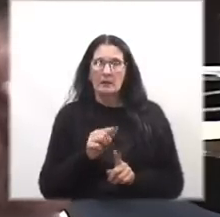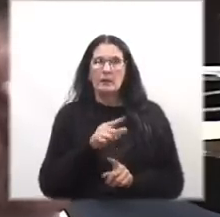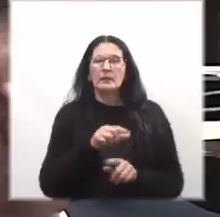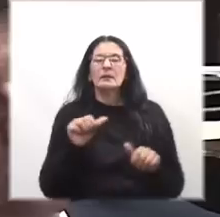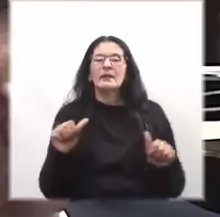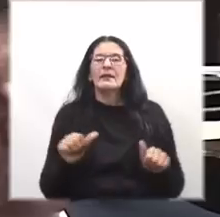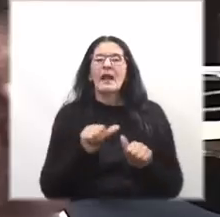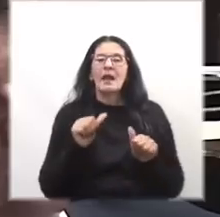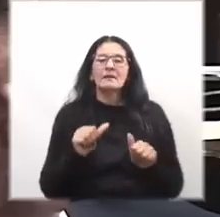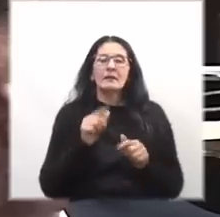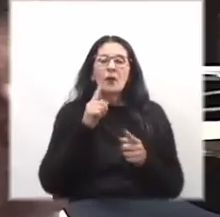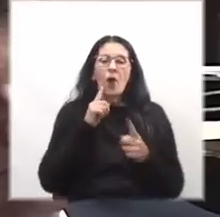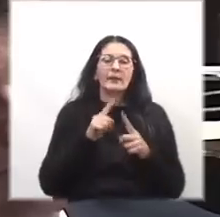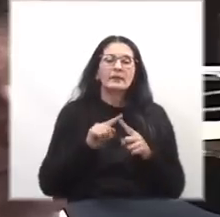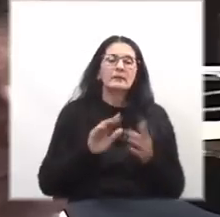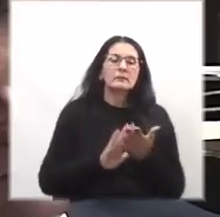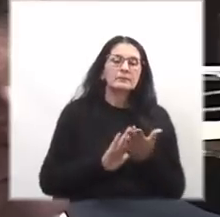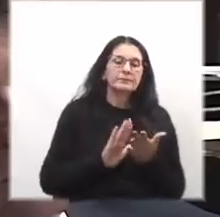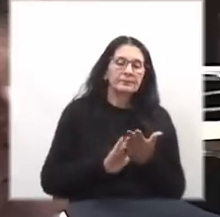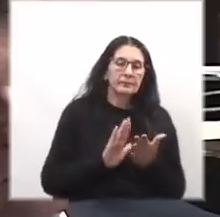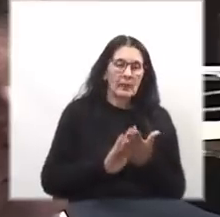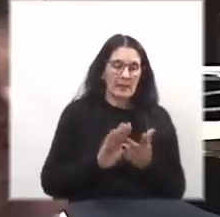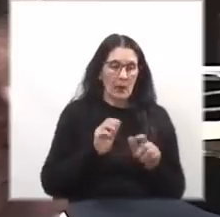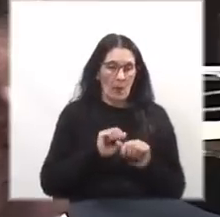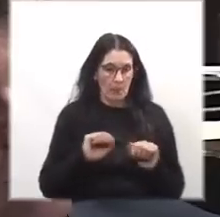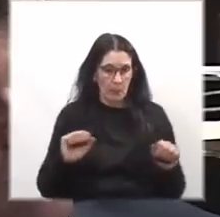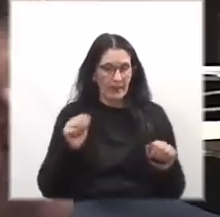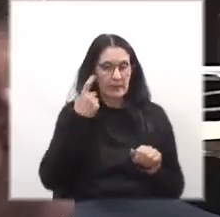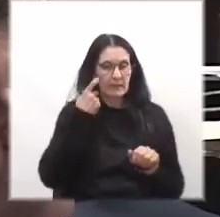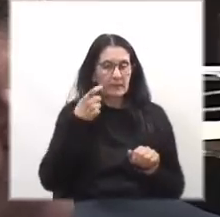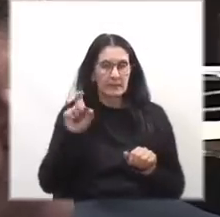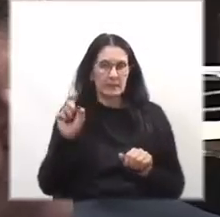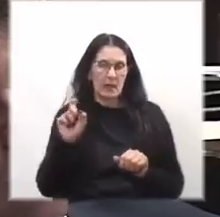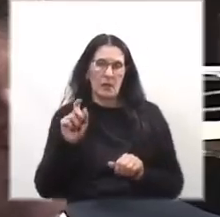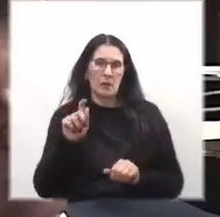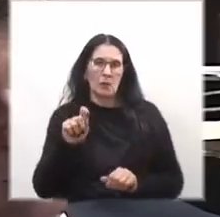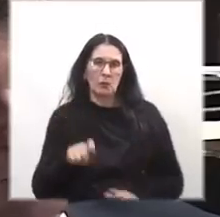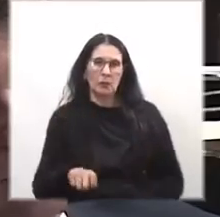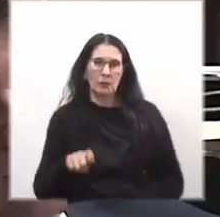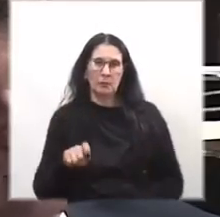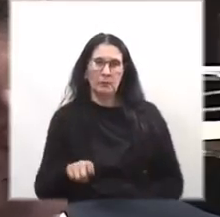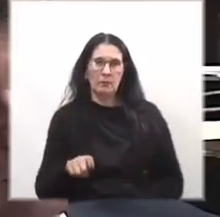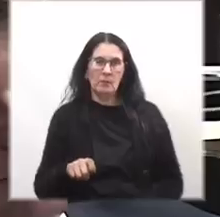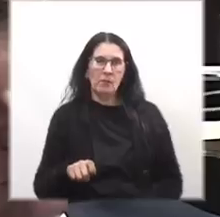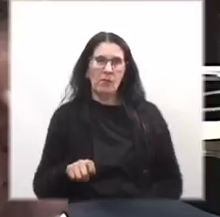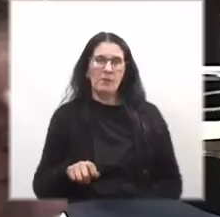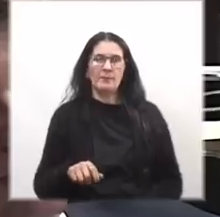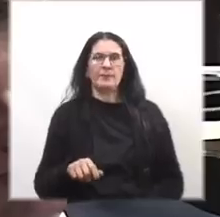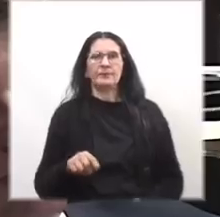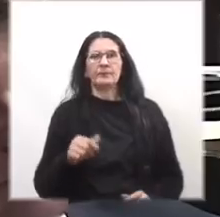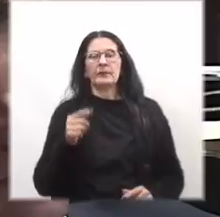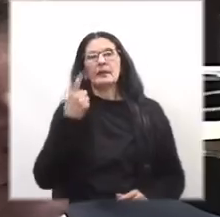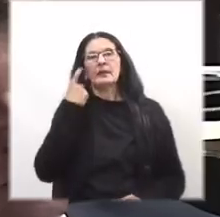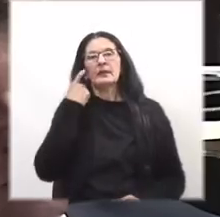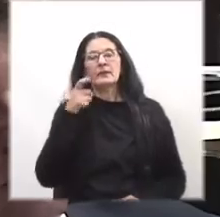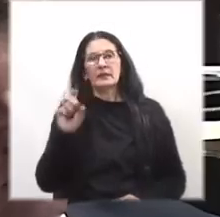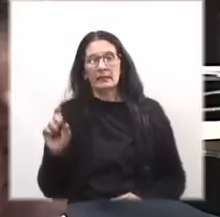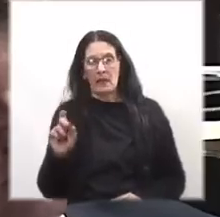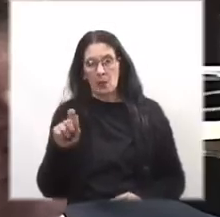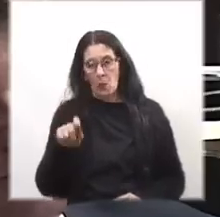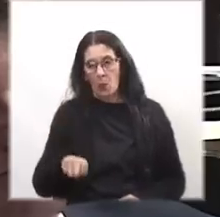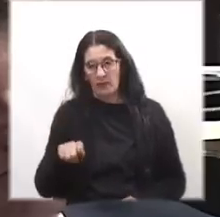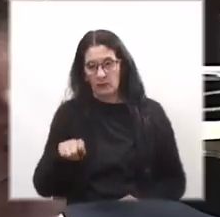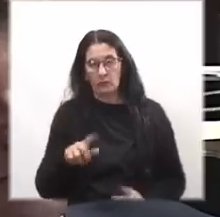con objetividad, pero pueden inventar juicios. Es más, han inventado juicios.